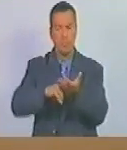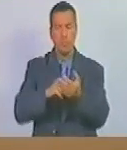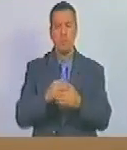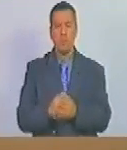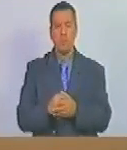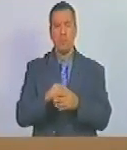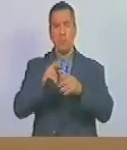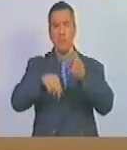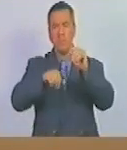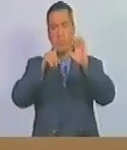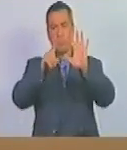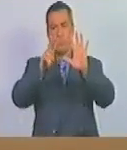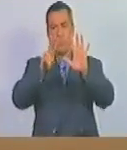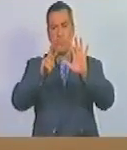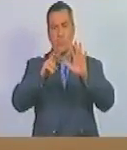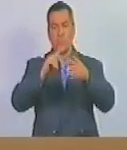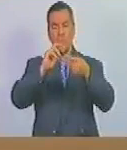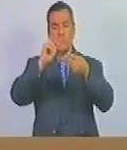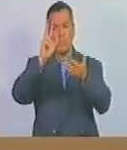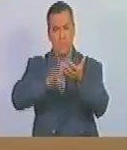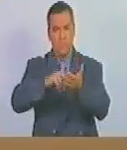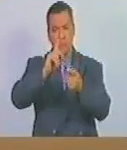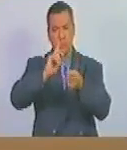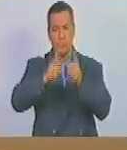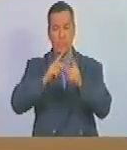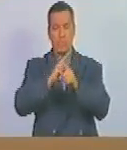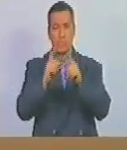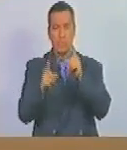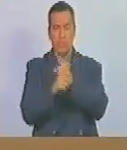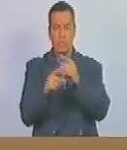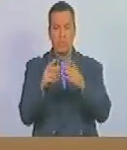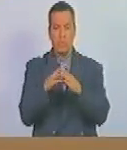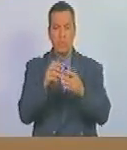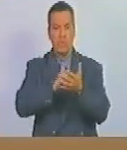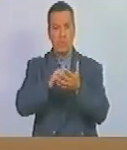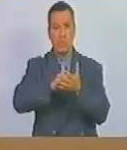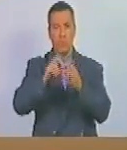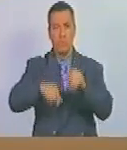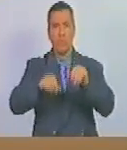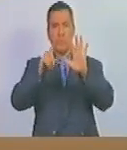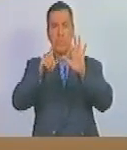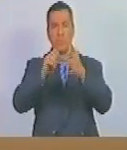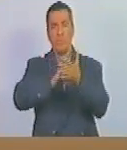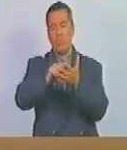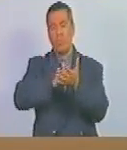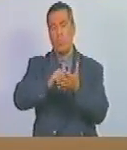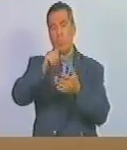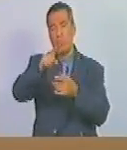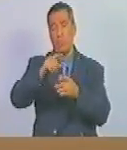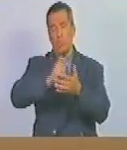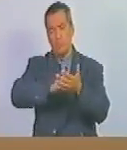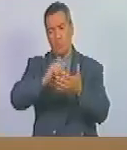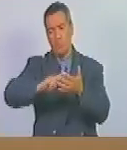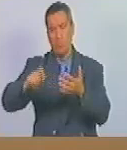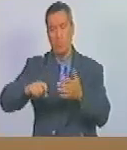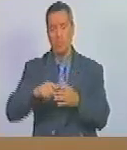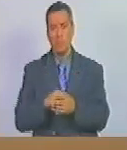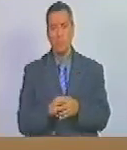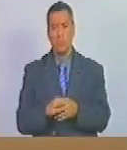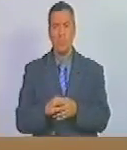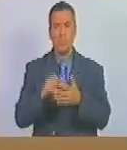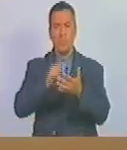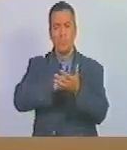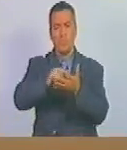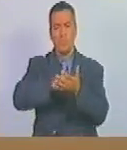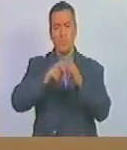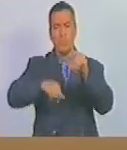37º se propone aprobar con modificación el contenido del artículo 16 el cual queda redactado en los siguientes términos